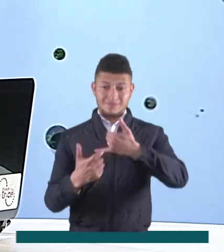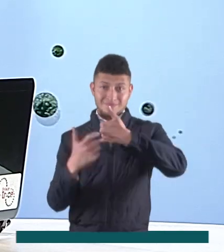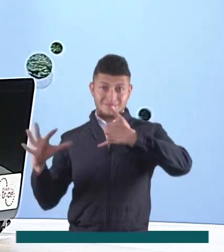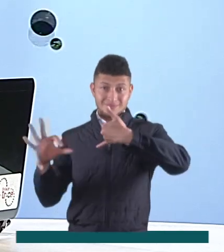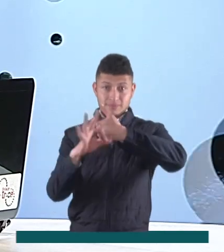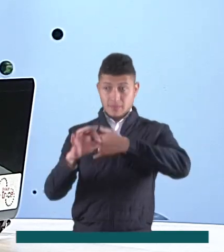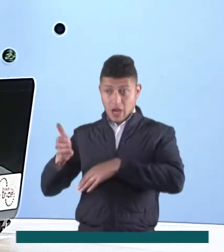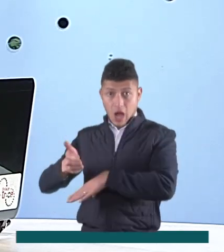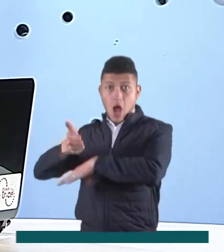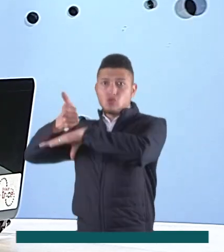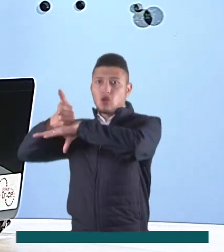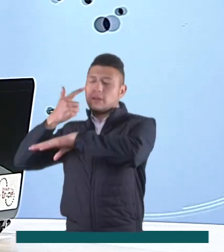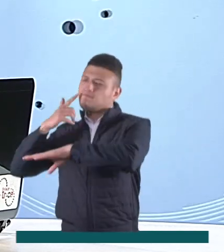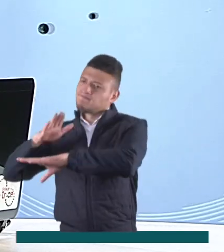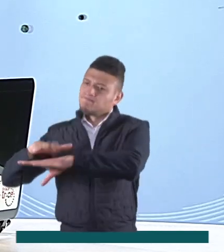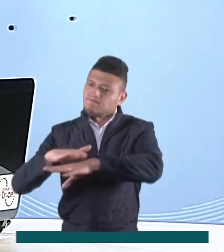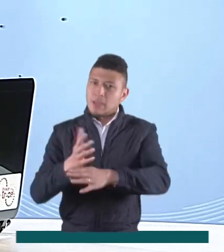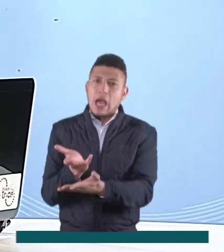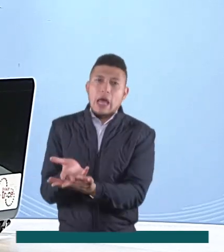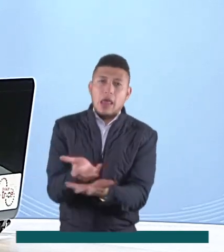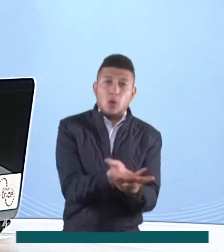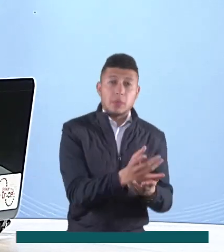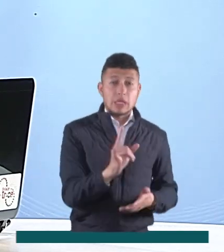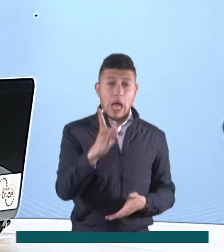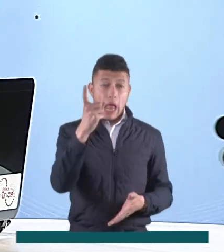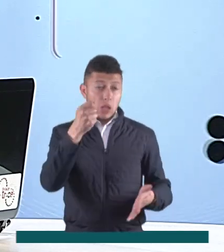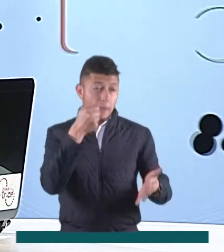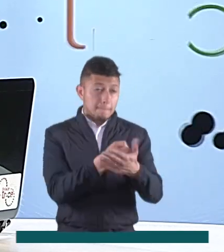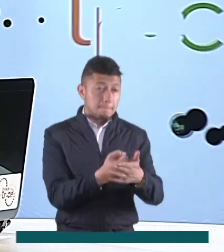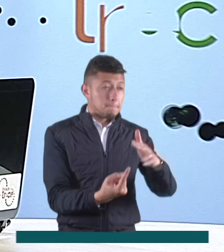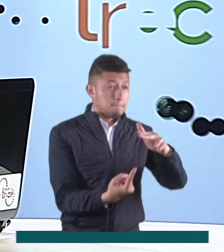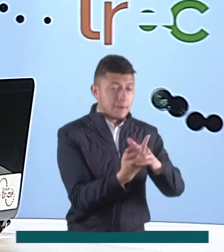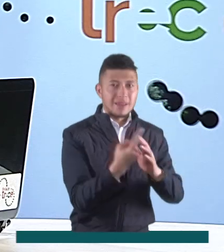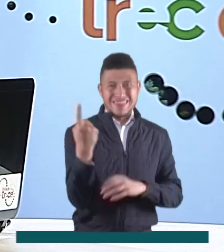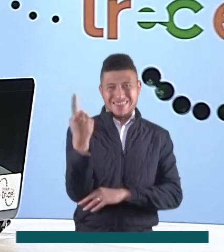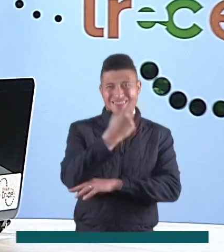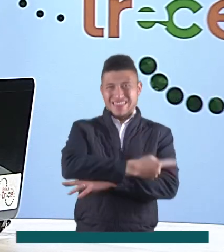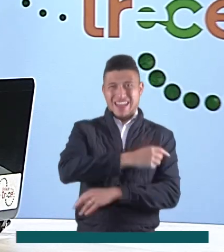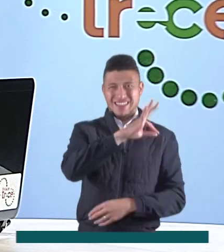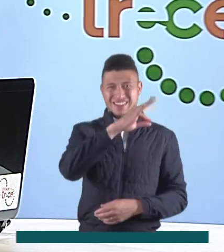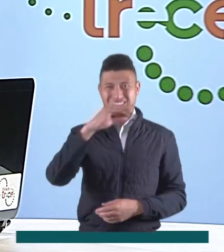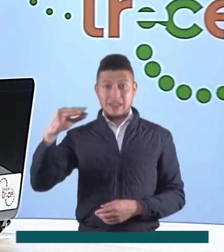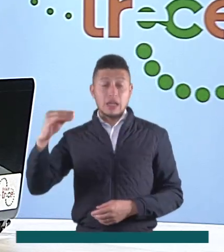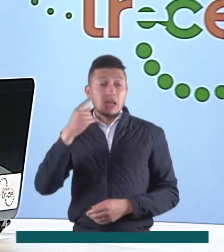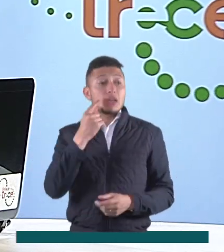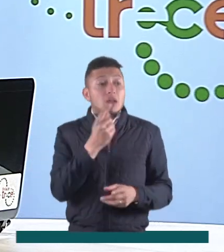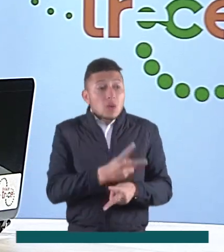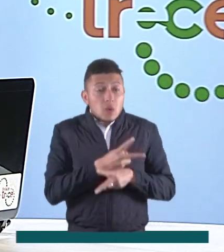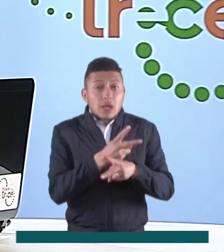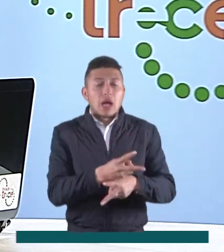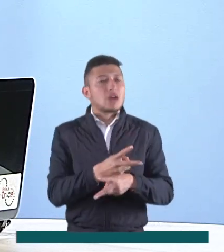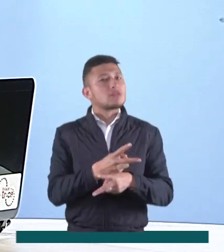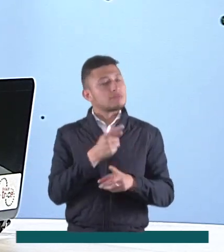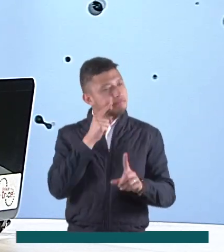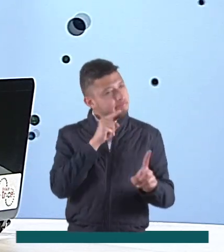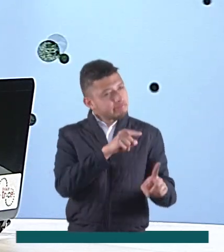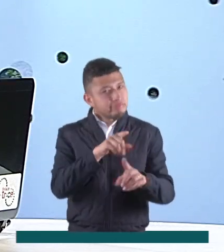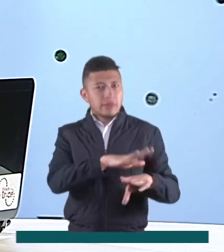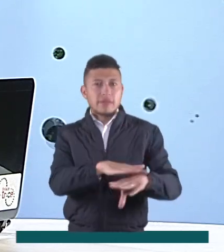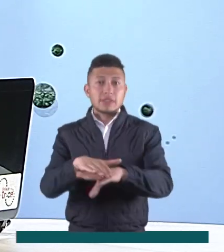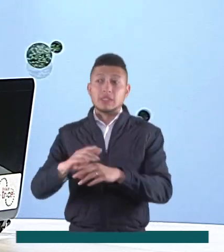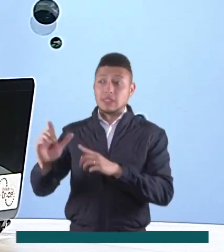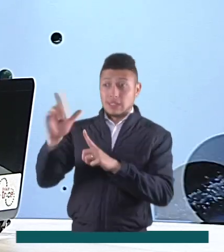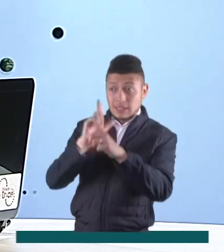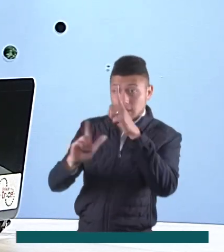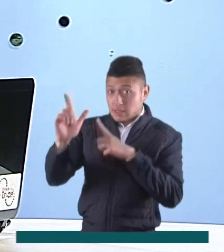Autoridades de San José del Guaviare entregaron varias recomendaciones para evitar accidentes durante el tradicional Día de Brujas. El llamado es para evitar el